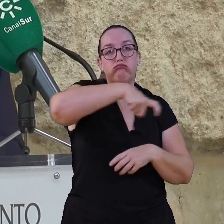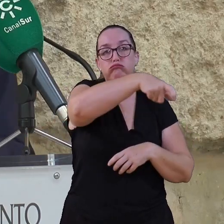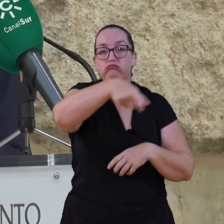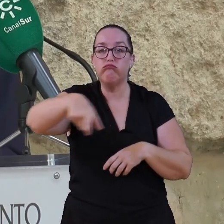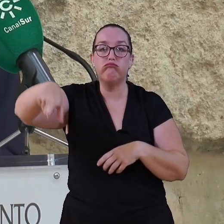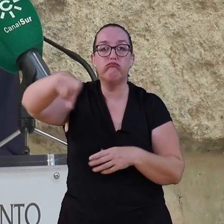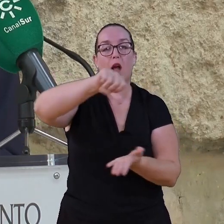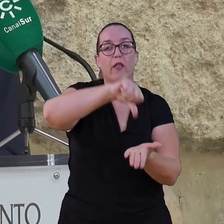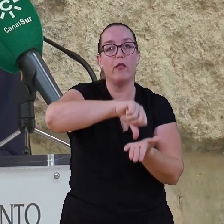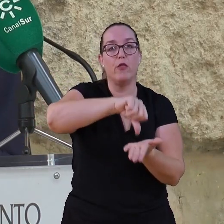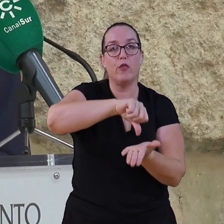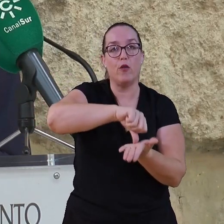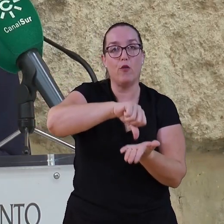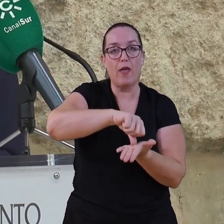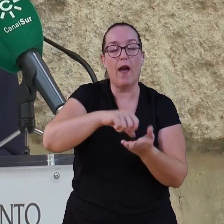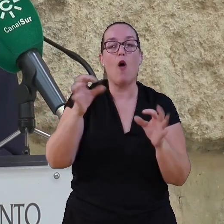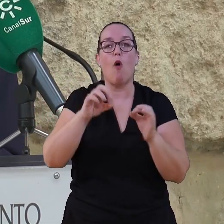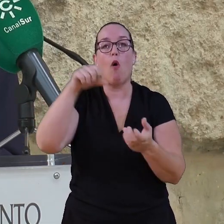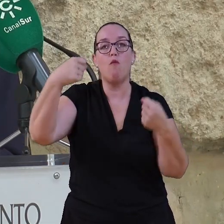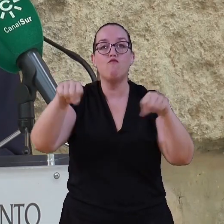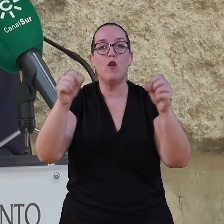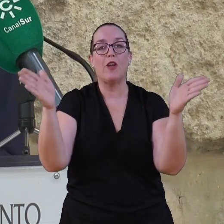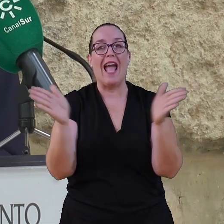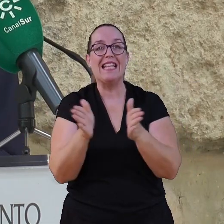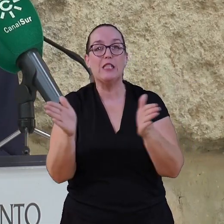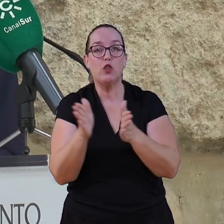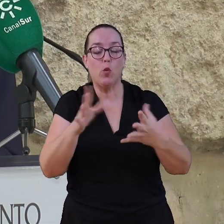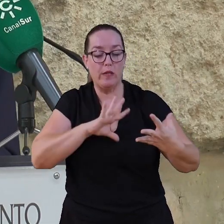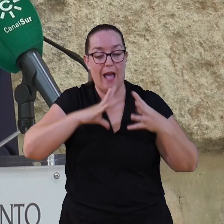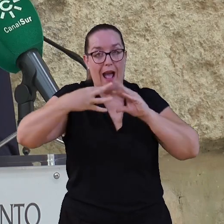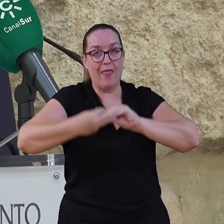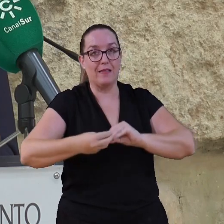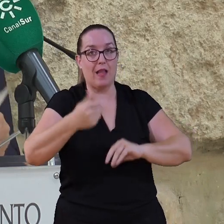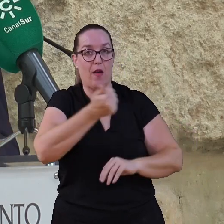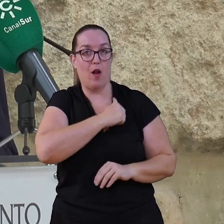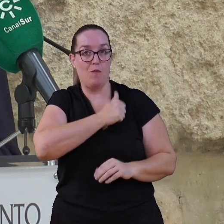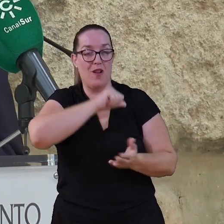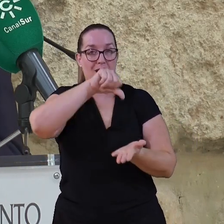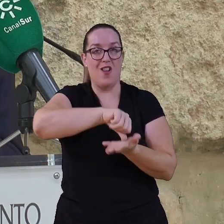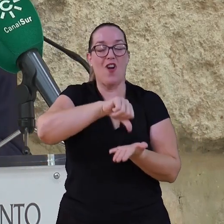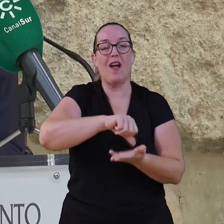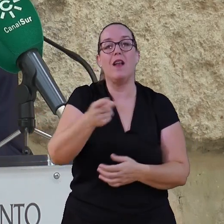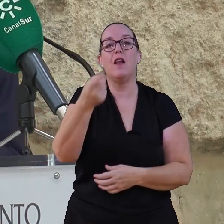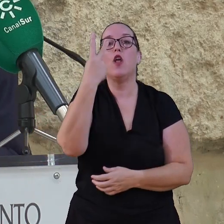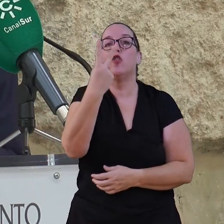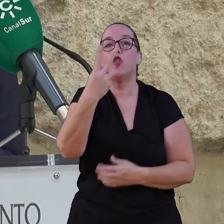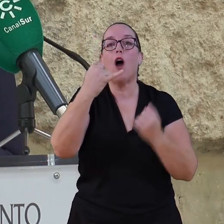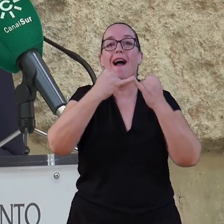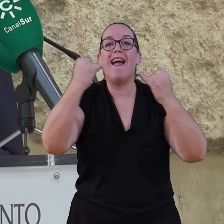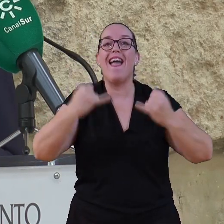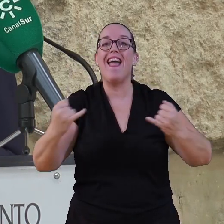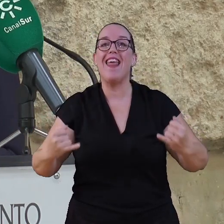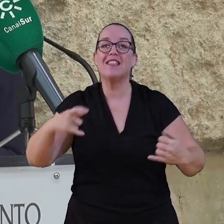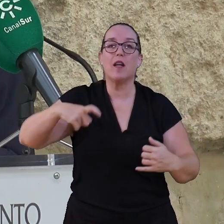trail transformadas para el servicio de la policía local, 30 tipos scooters también adaptadas para la policía local y dos motocicletas